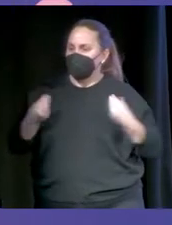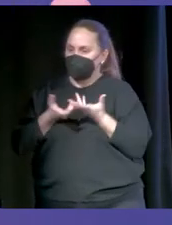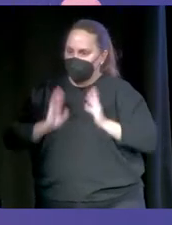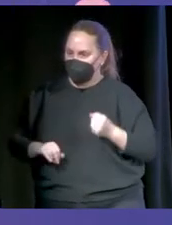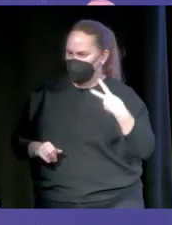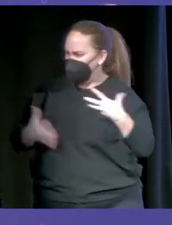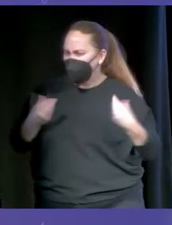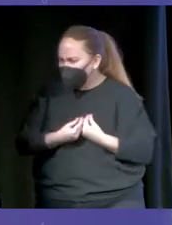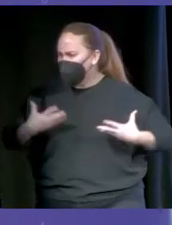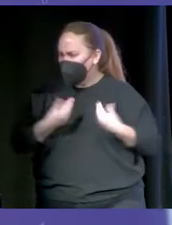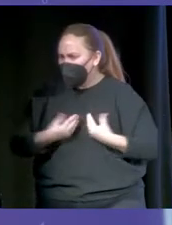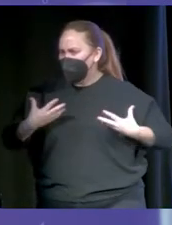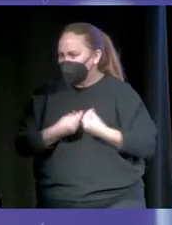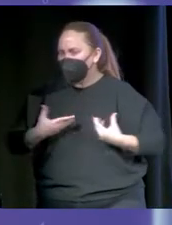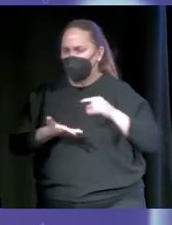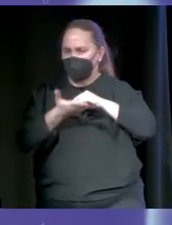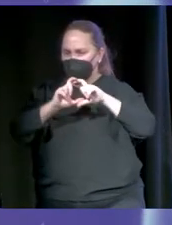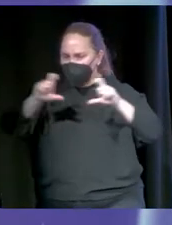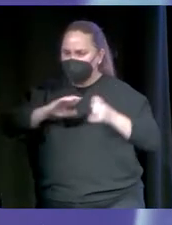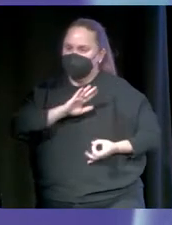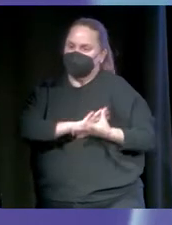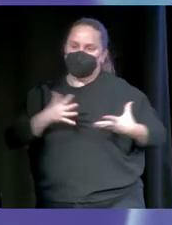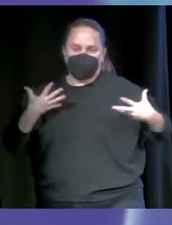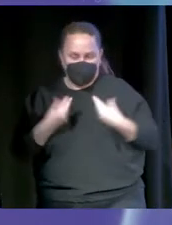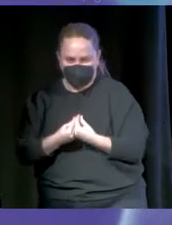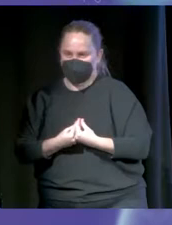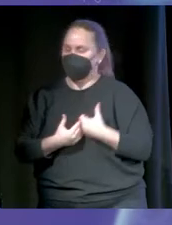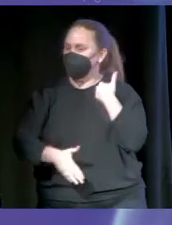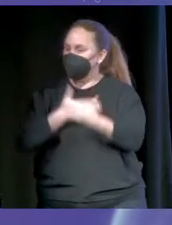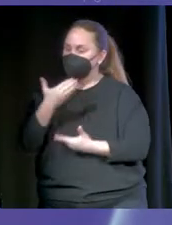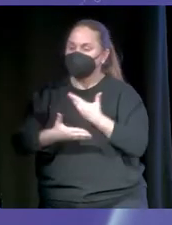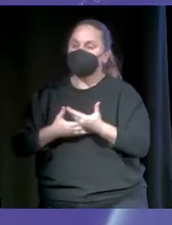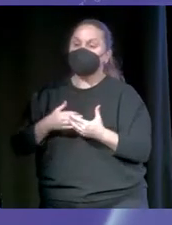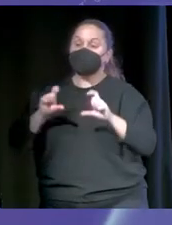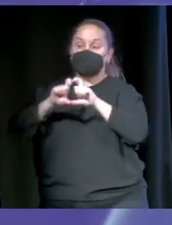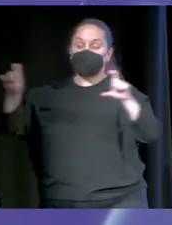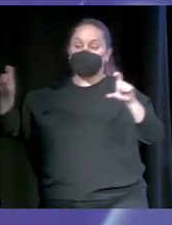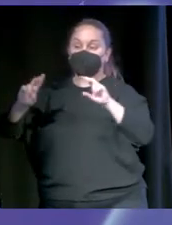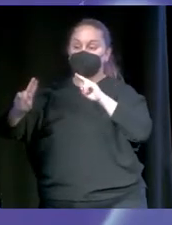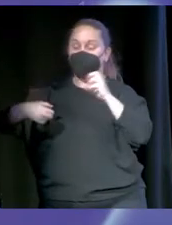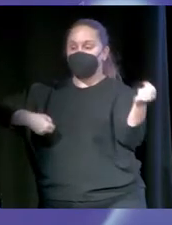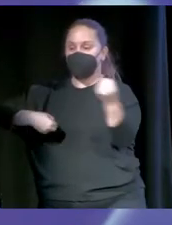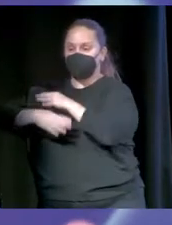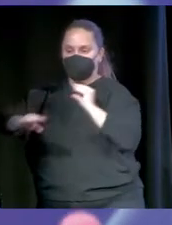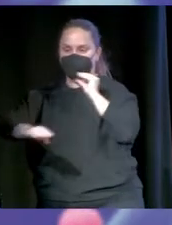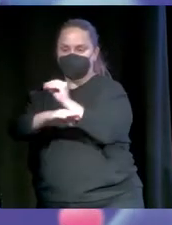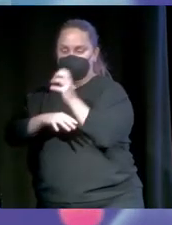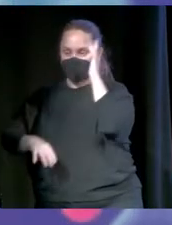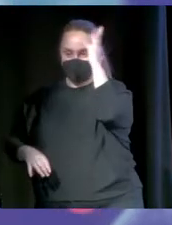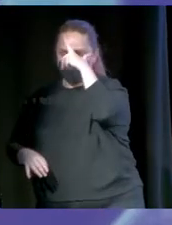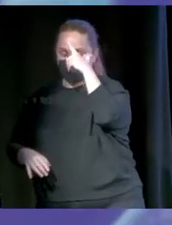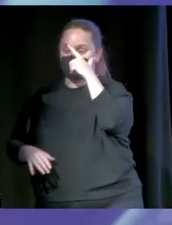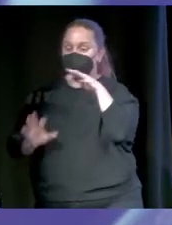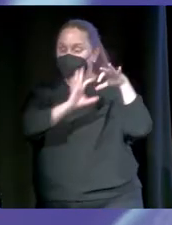juntos, habíamos hecho todo juntos. Una empresa, un fondo de inversión americano, a través de su